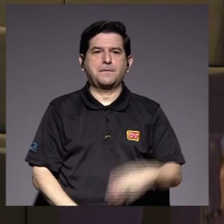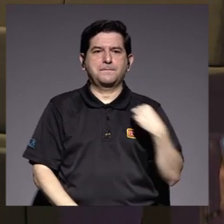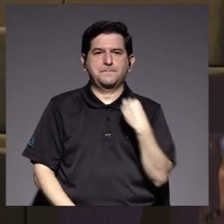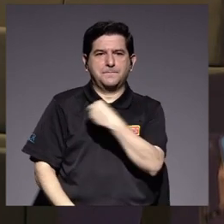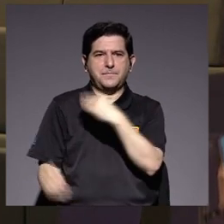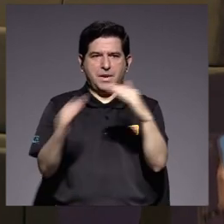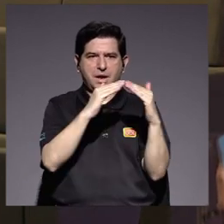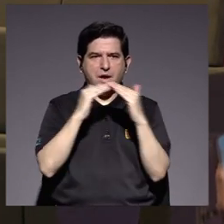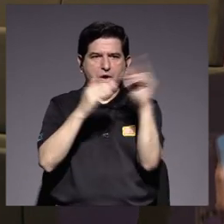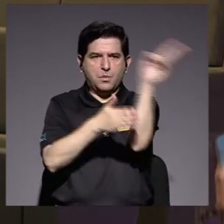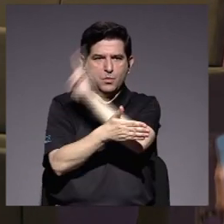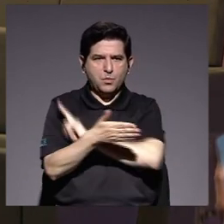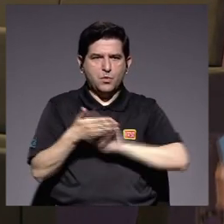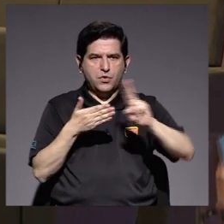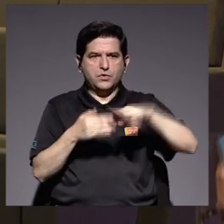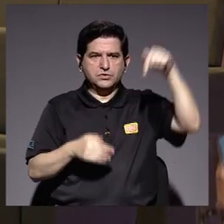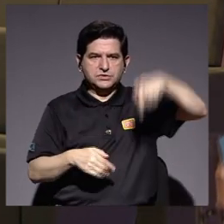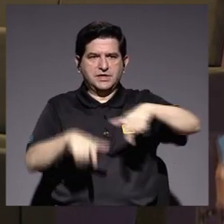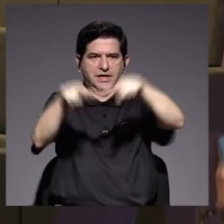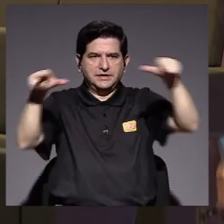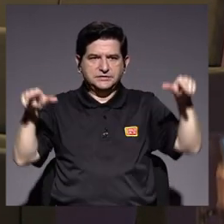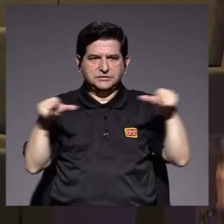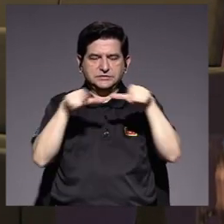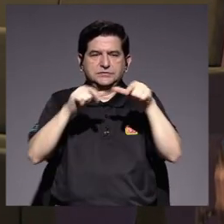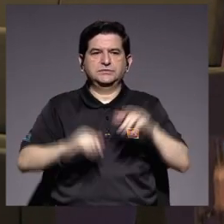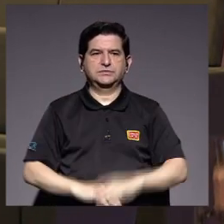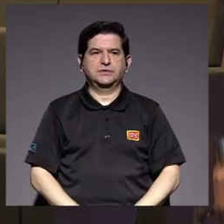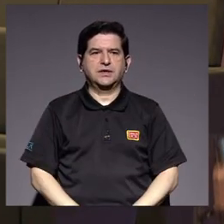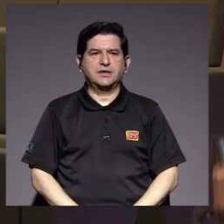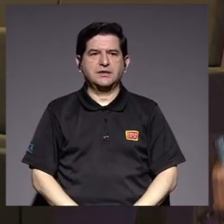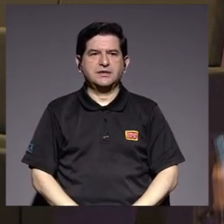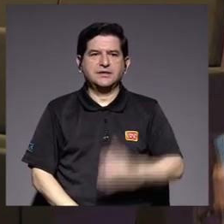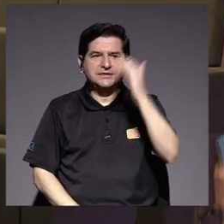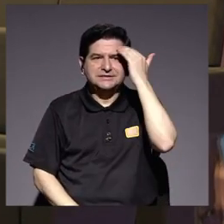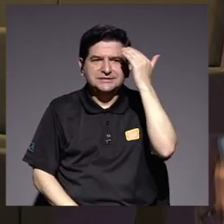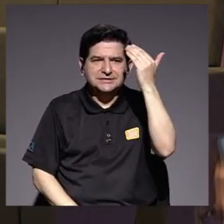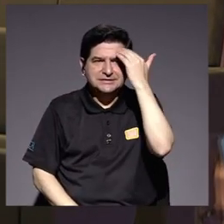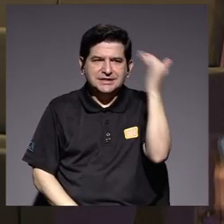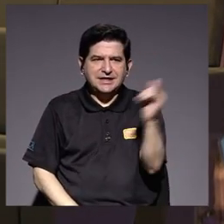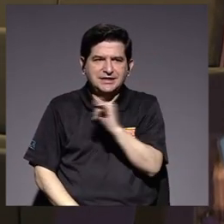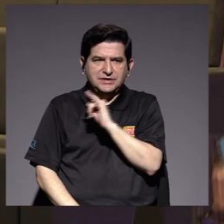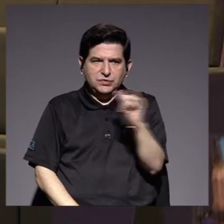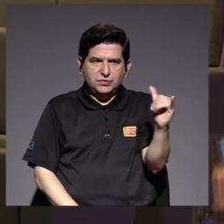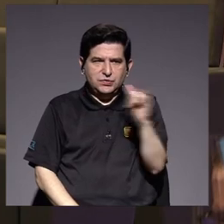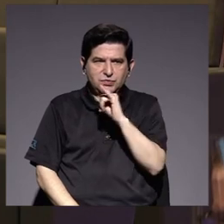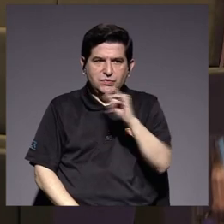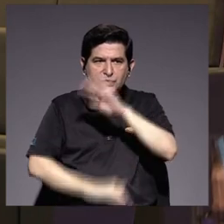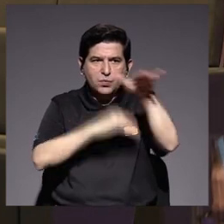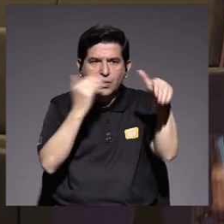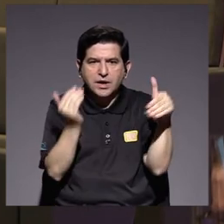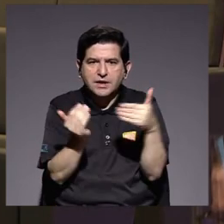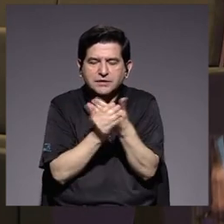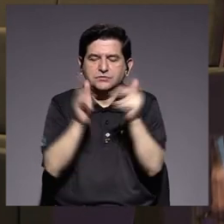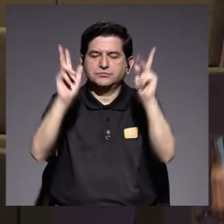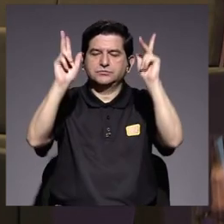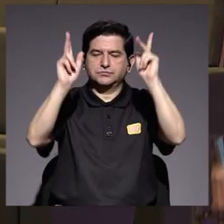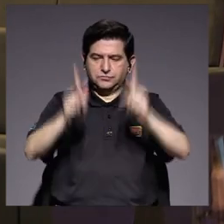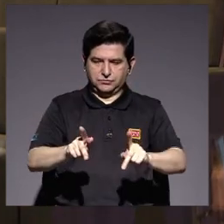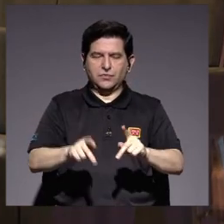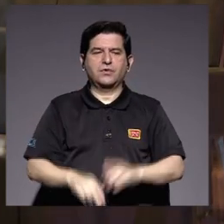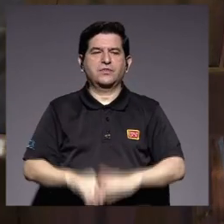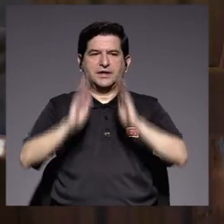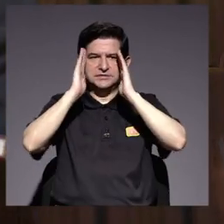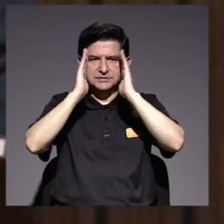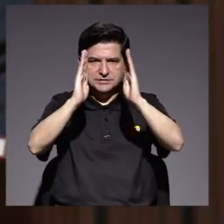comunidad universitaria aquí presentes y un cordial saludo también para todas aquellas personas que